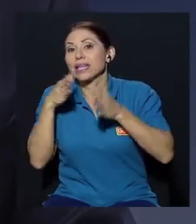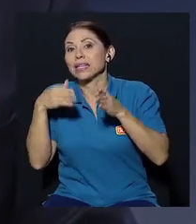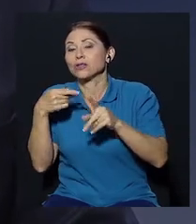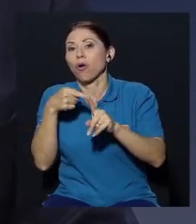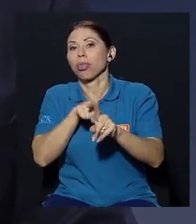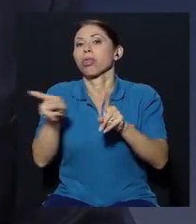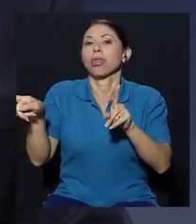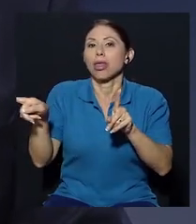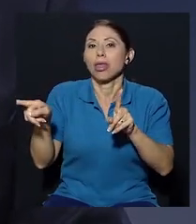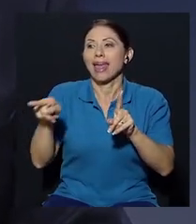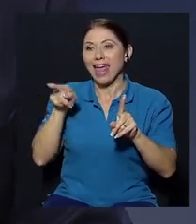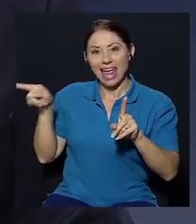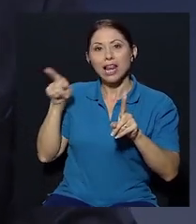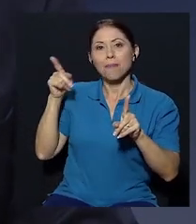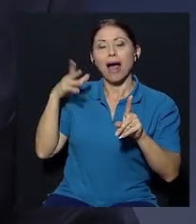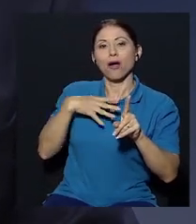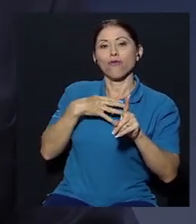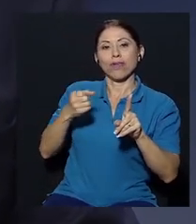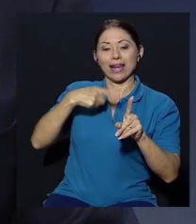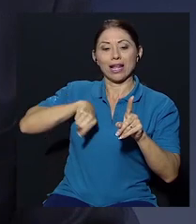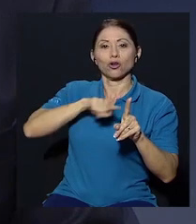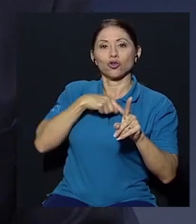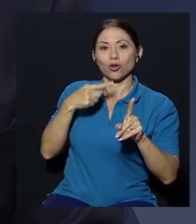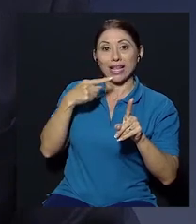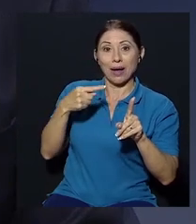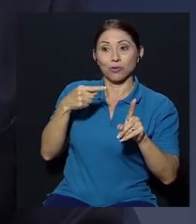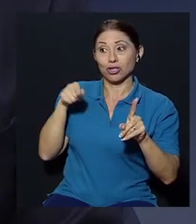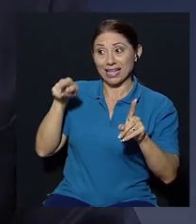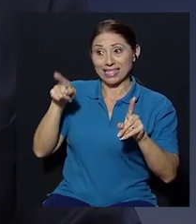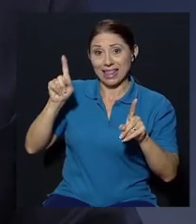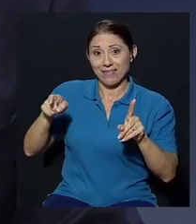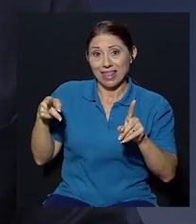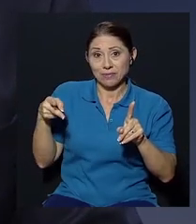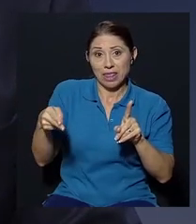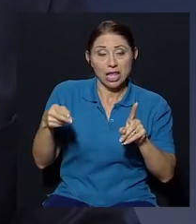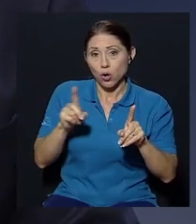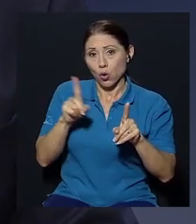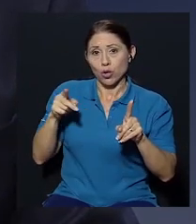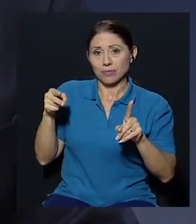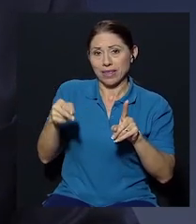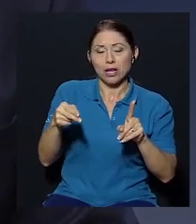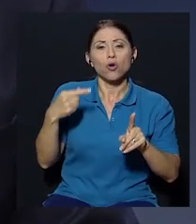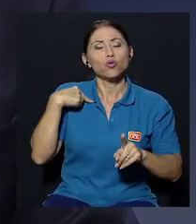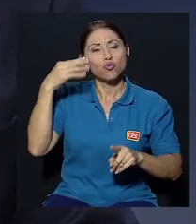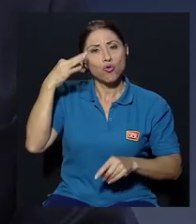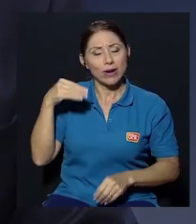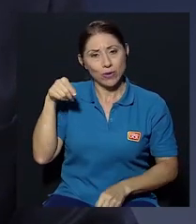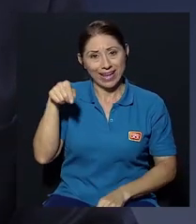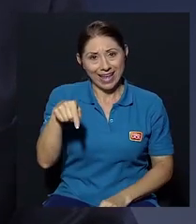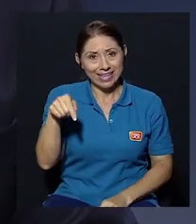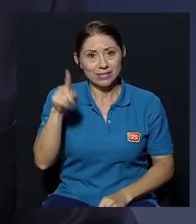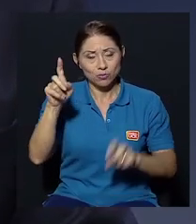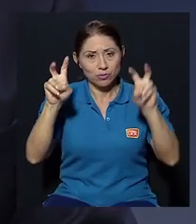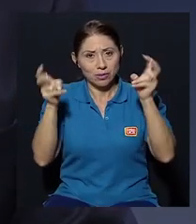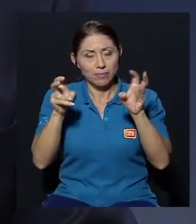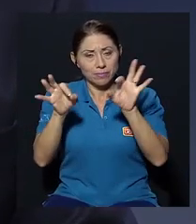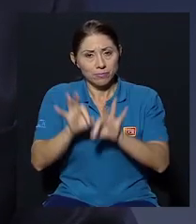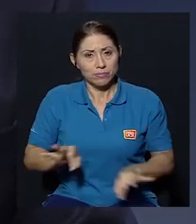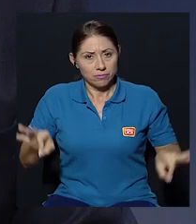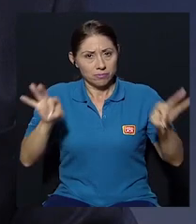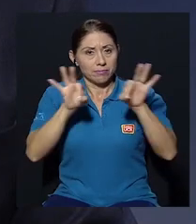desvía él va a confiar en nuestro criterio si hay que despedirlo o no despedirlo a mí me parece que siendo ese un tema